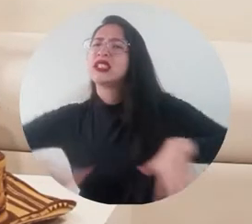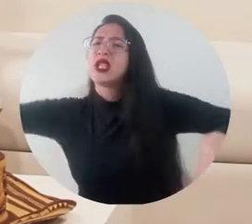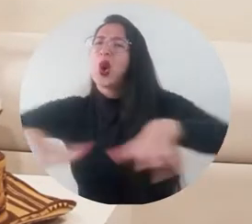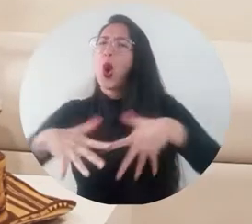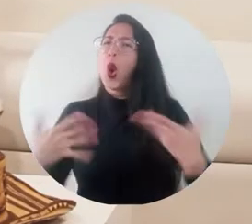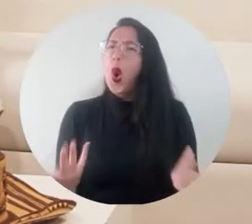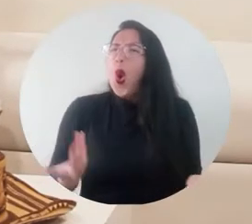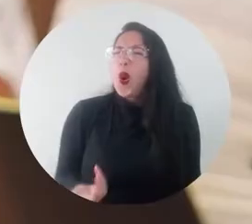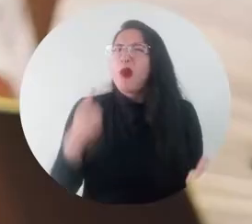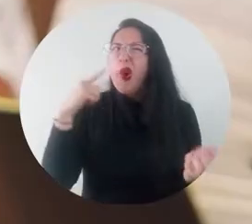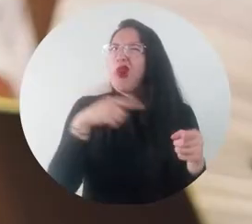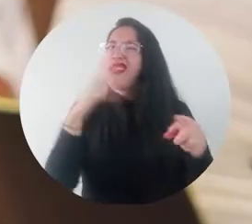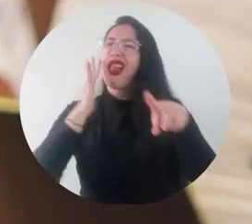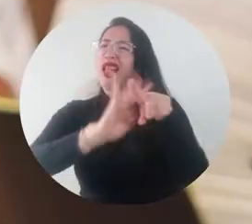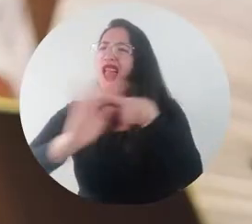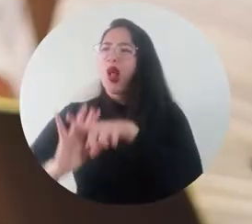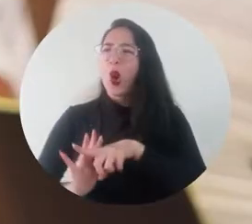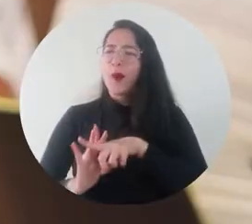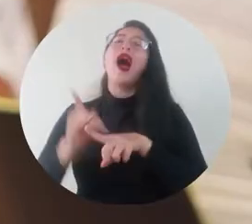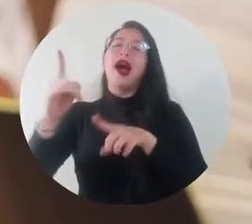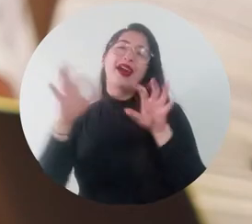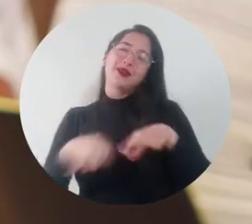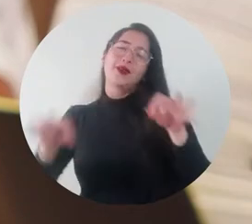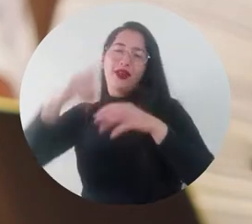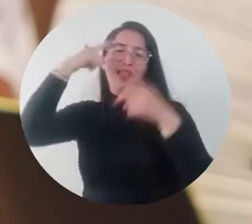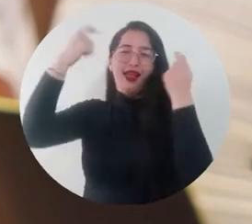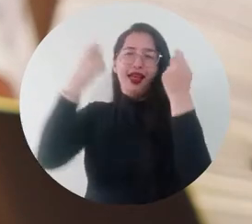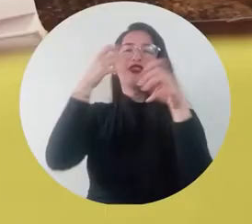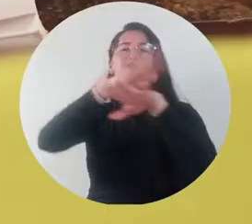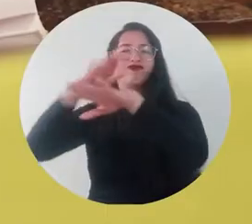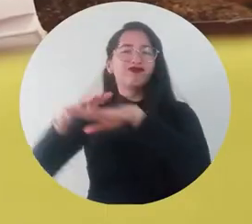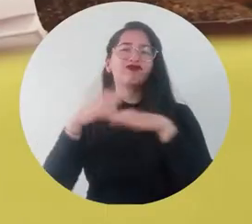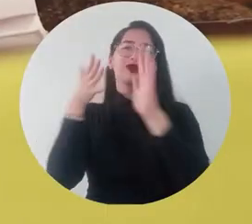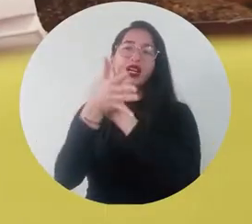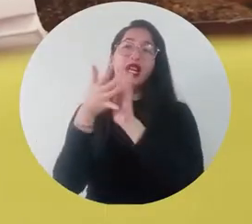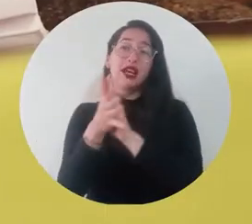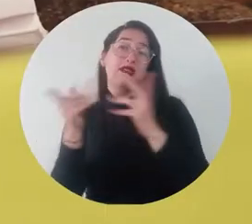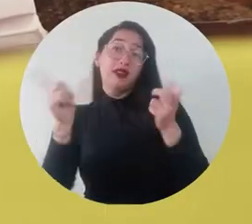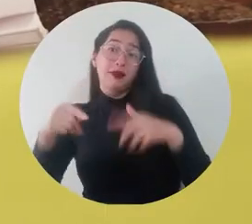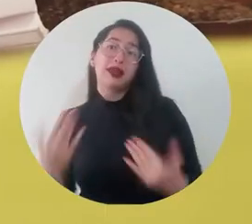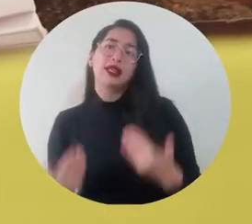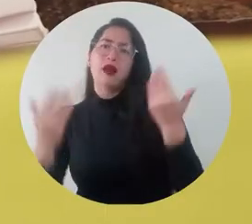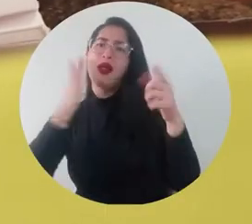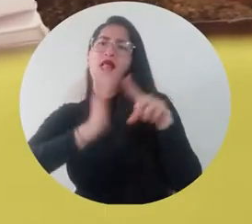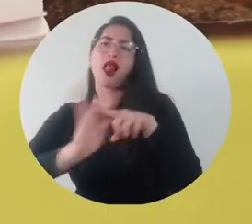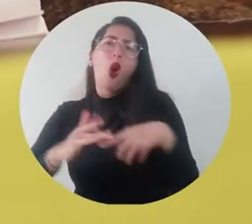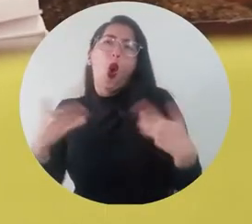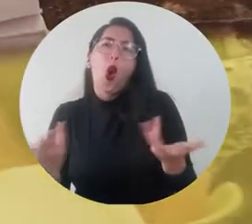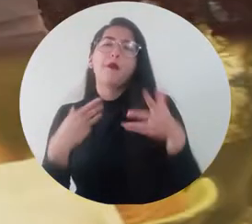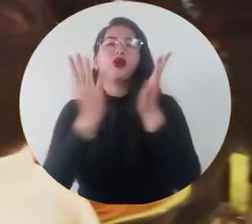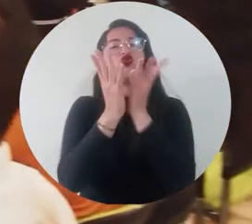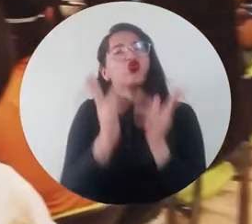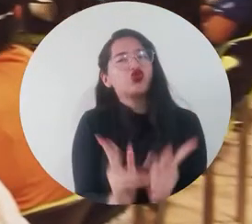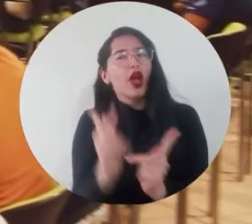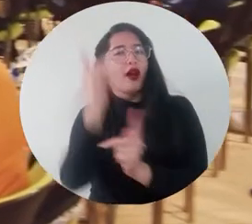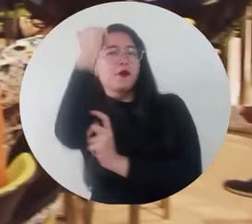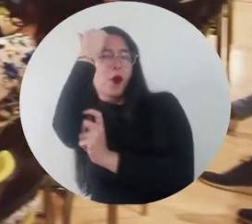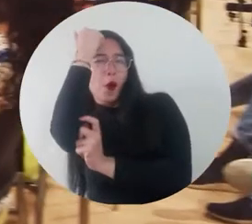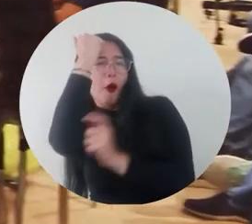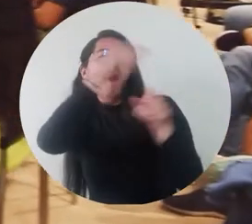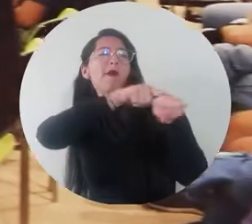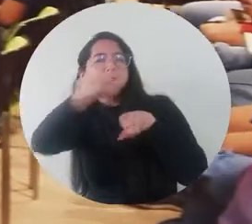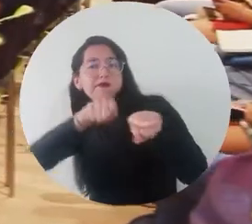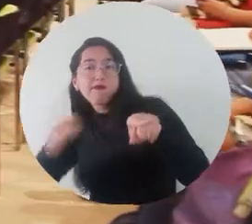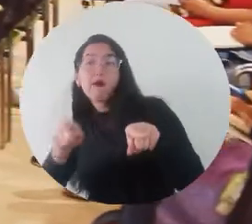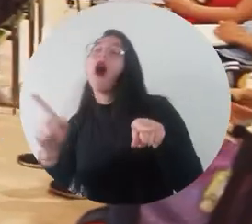de las principales riquezas que uno se lleva y es que uno sabe que puede contar con la ciudadanía que puede contar, digamos, con núcleos de